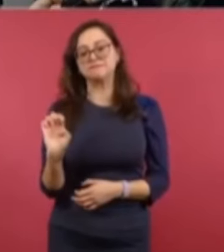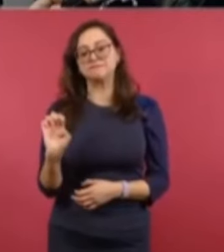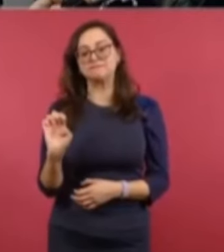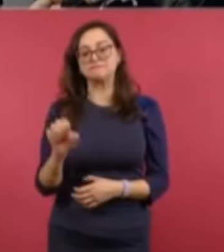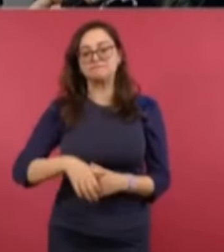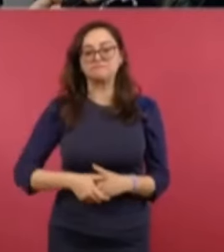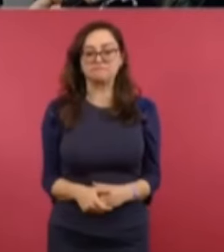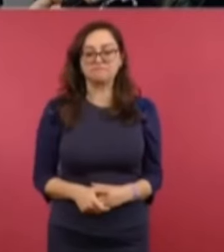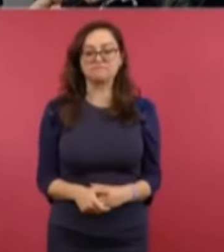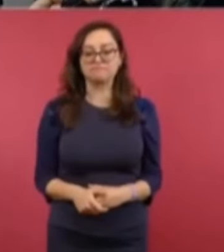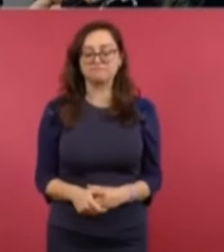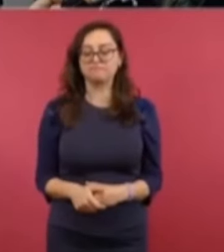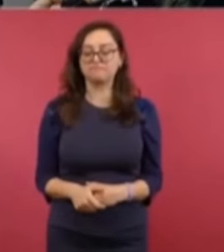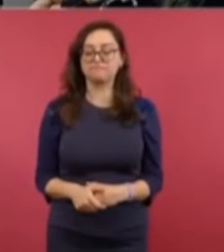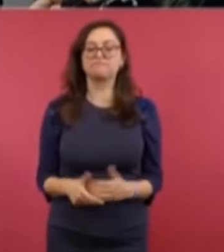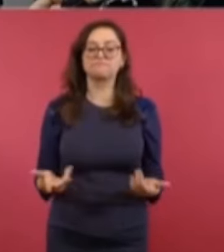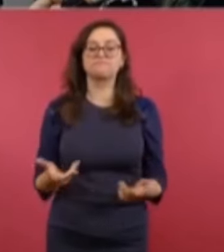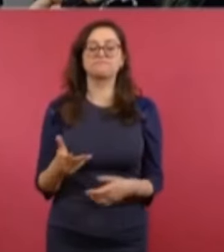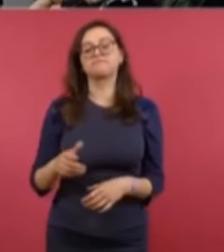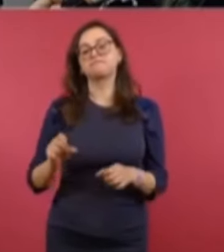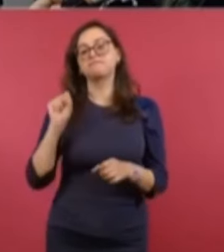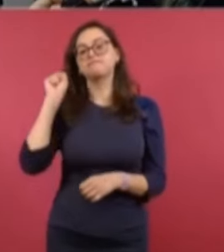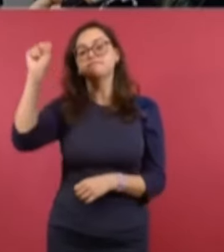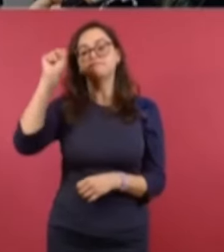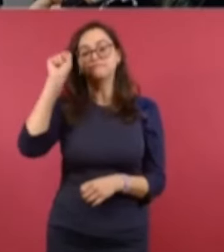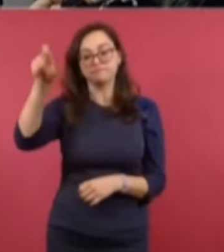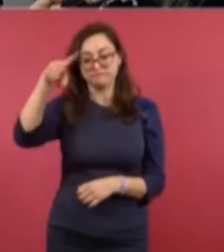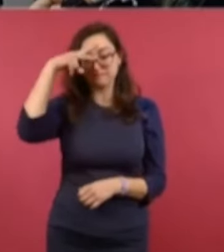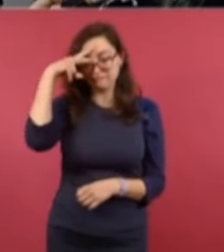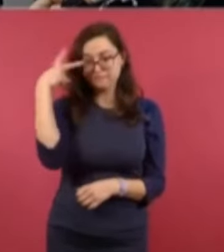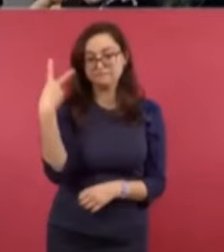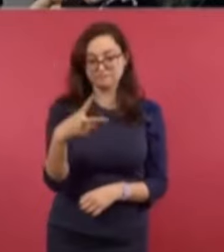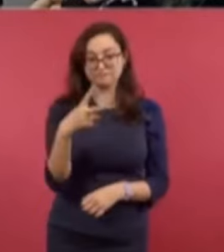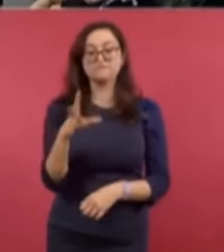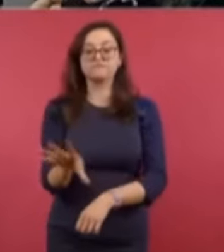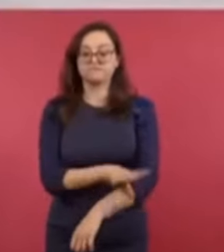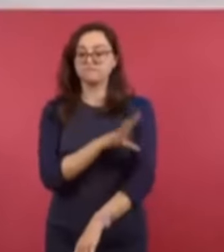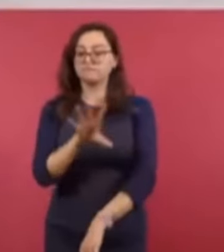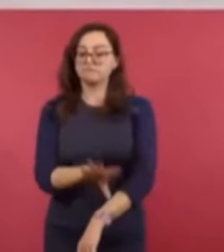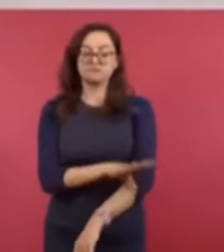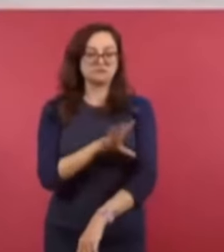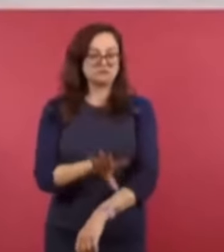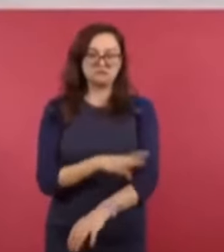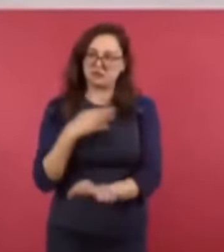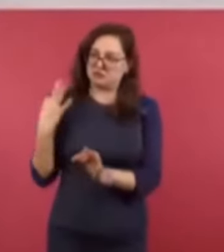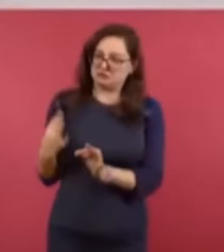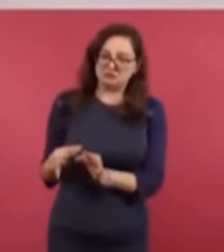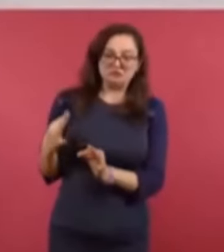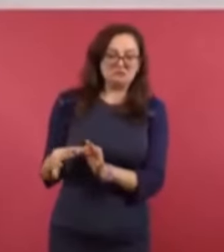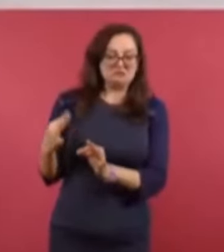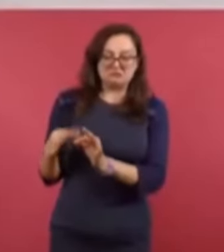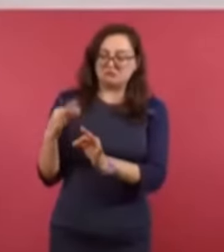el sindicato mexicano de electricistas, durante mucho tiempo, hasta que lo